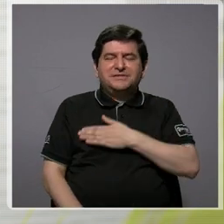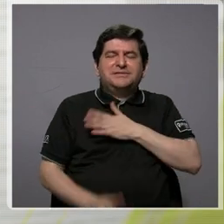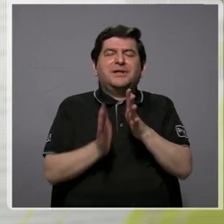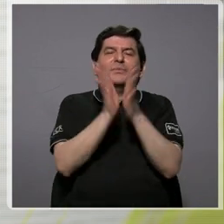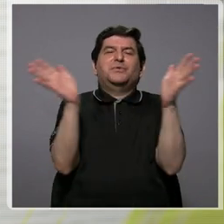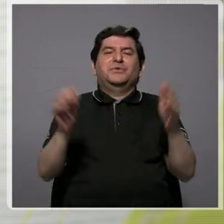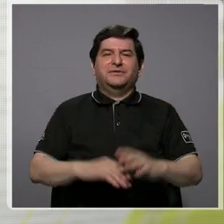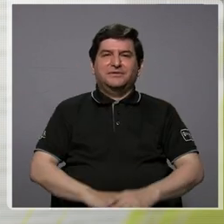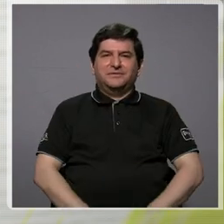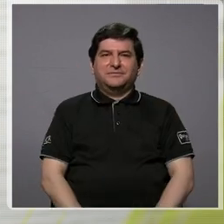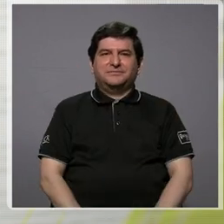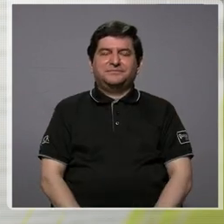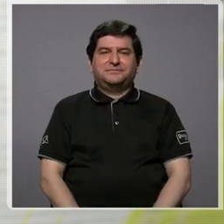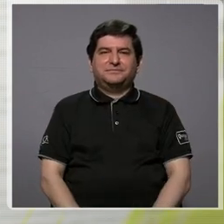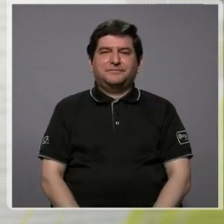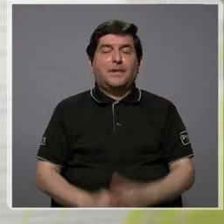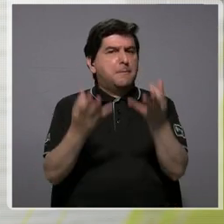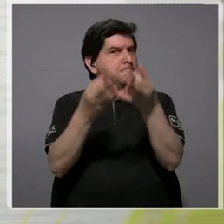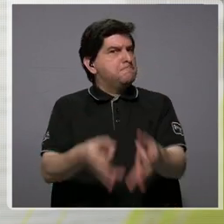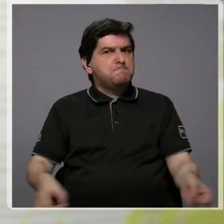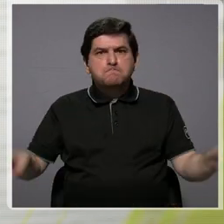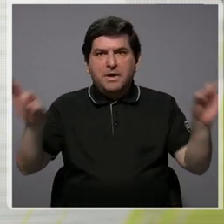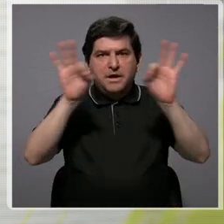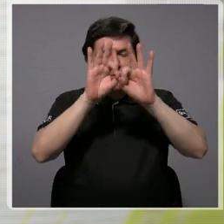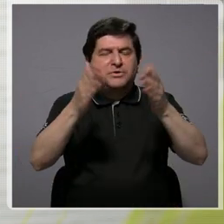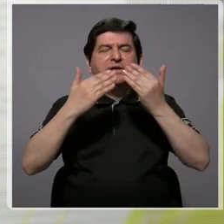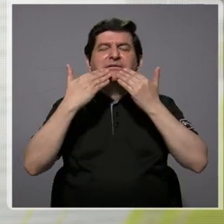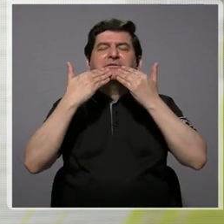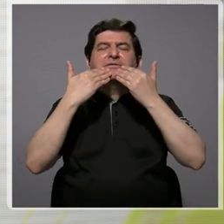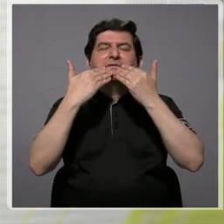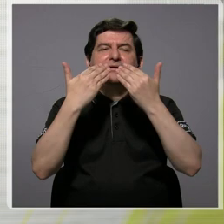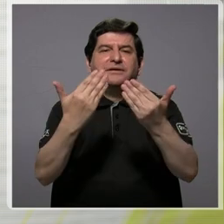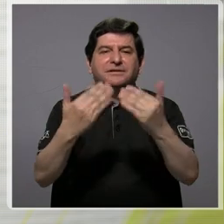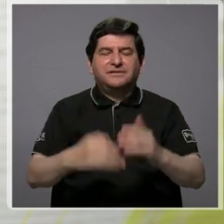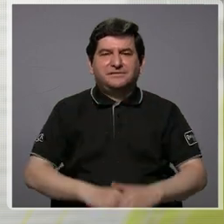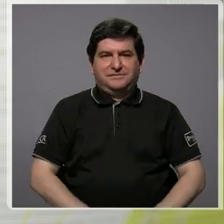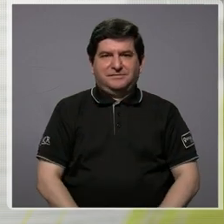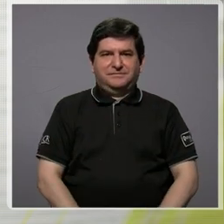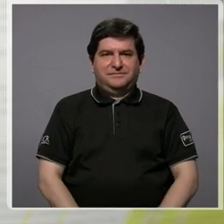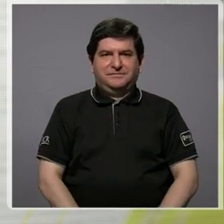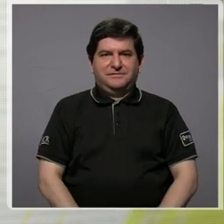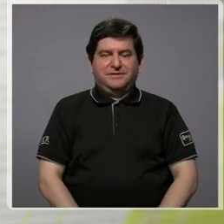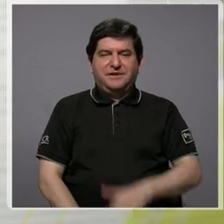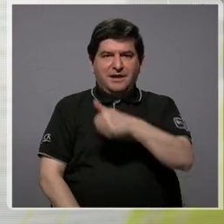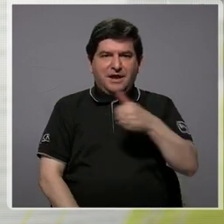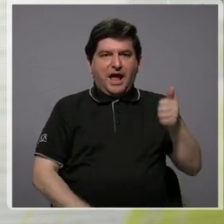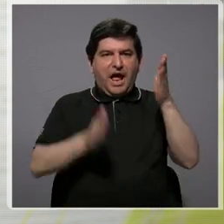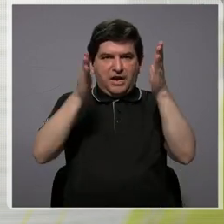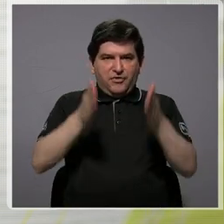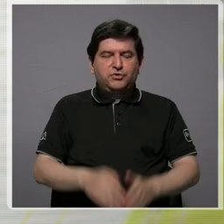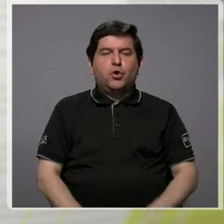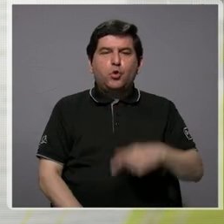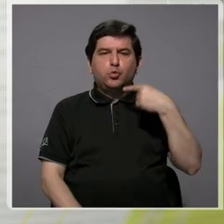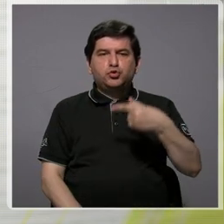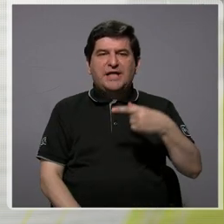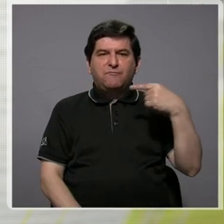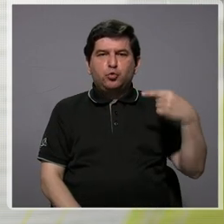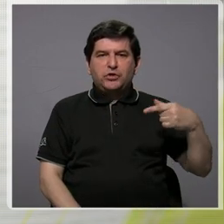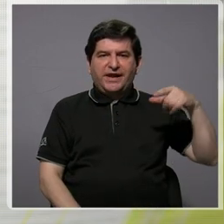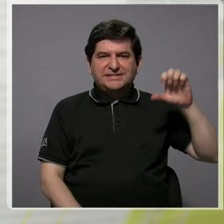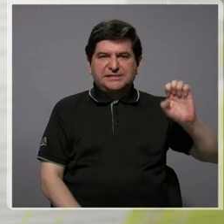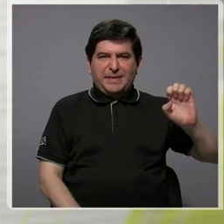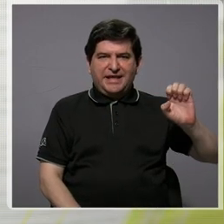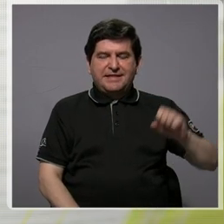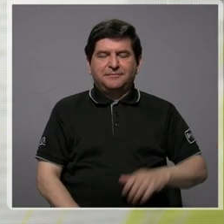pública? Lo más importante agradecerle, como digo, al rector, don Gustavo Gutiérrez,